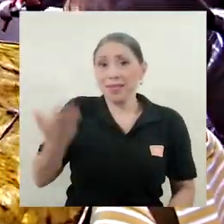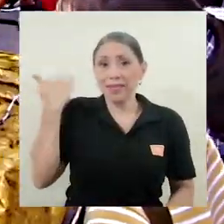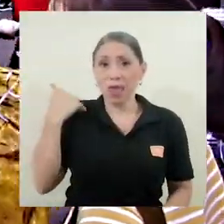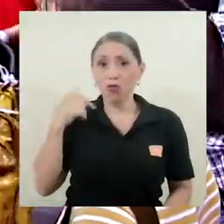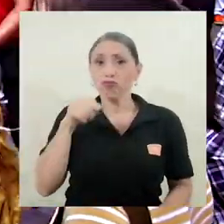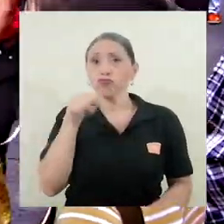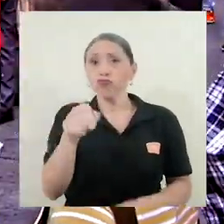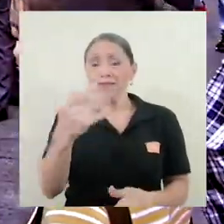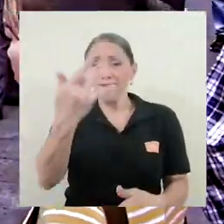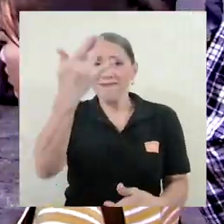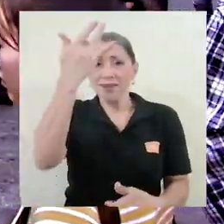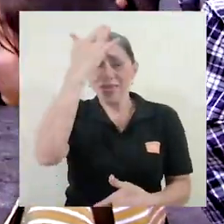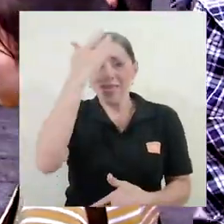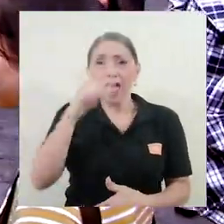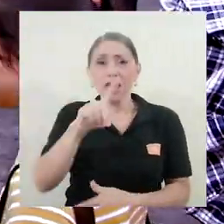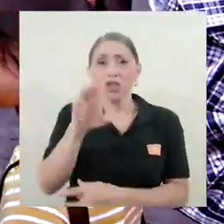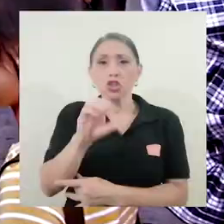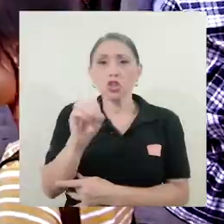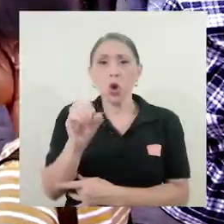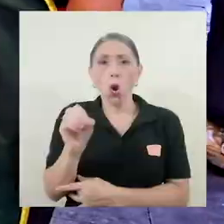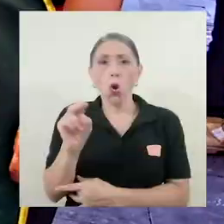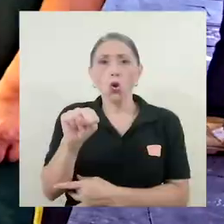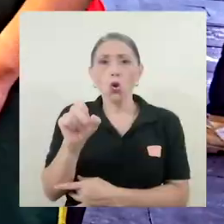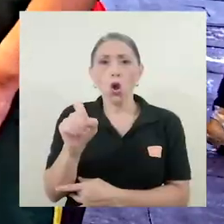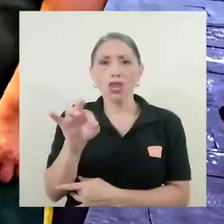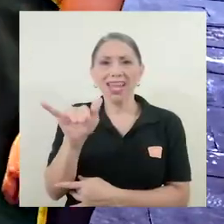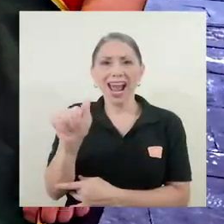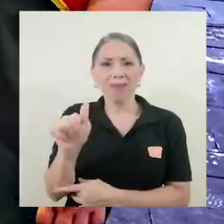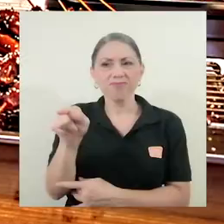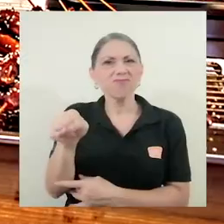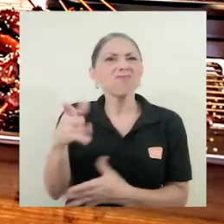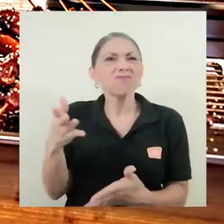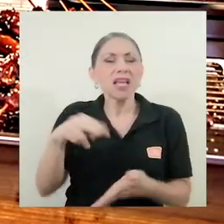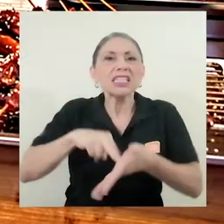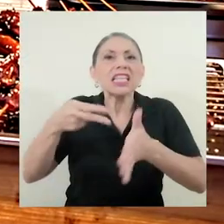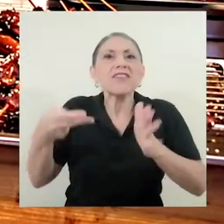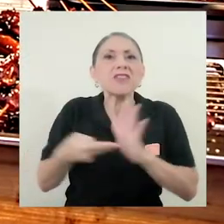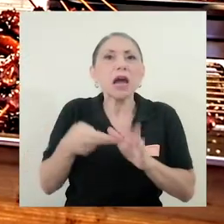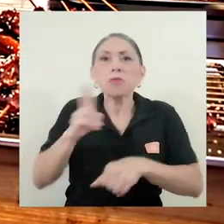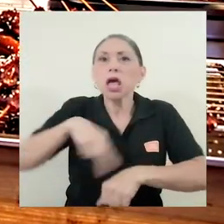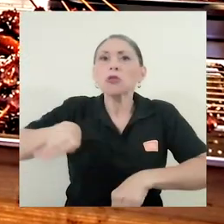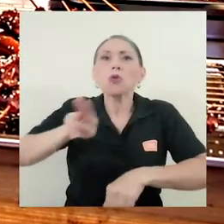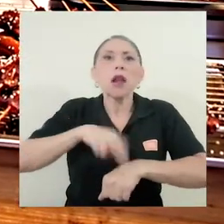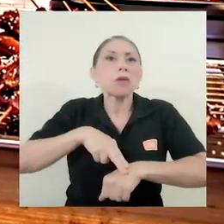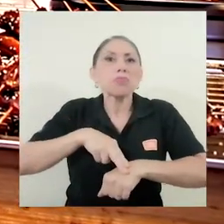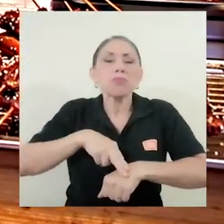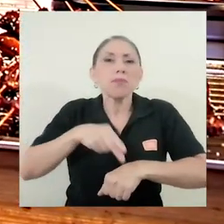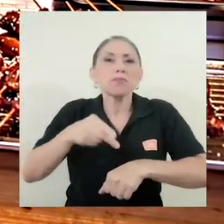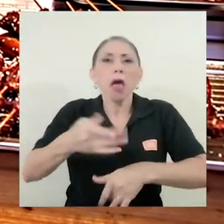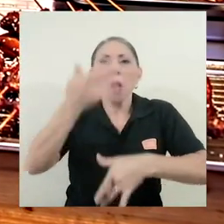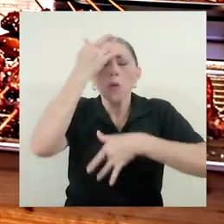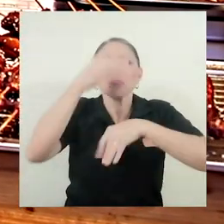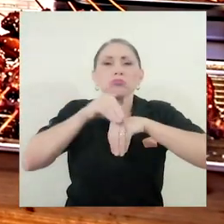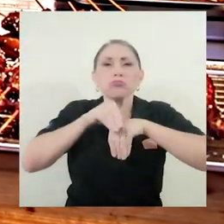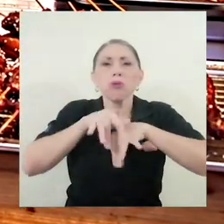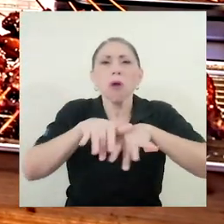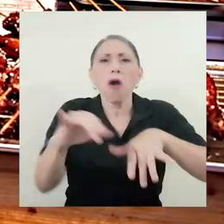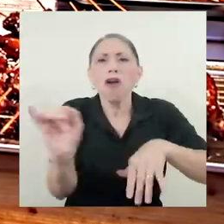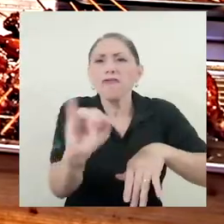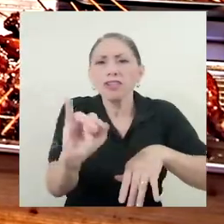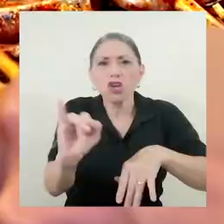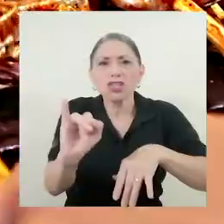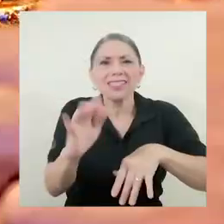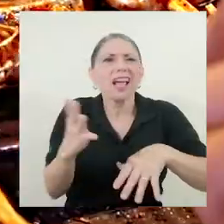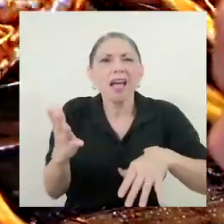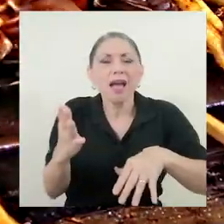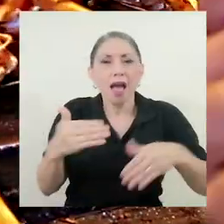considera una enfermedad zoonótica, es decir, una transmisión de forma natural de enfermedades infecciosas